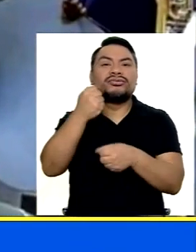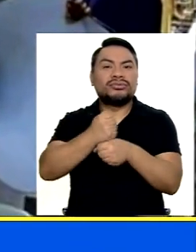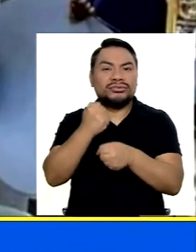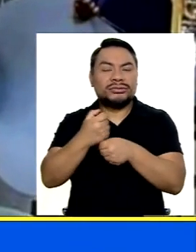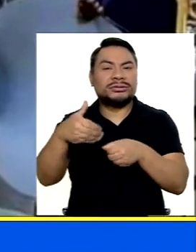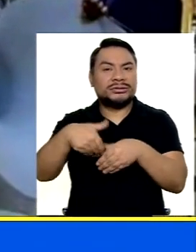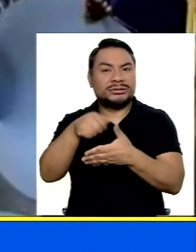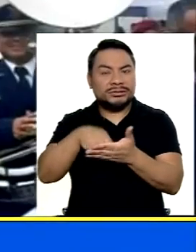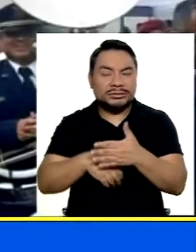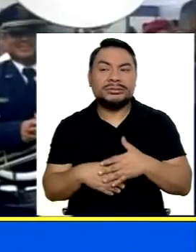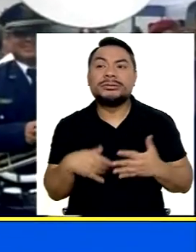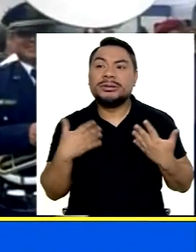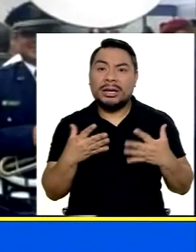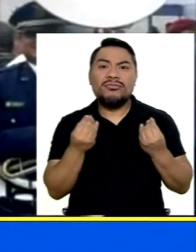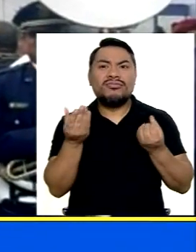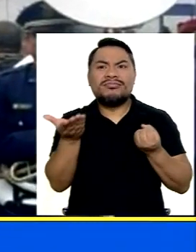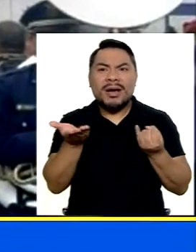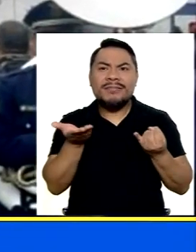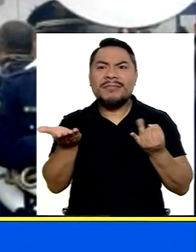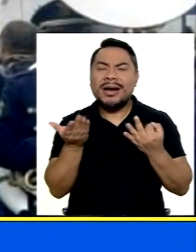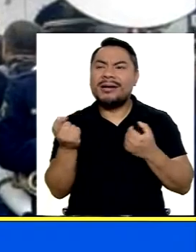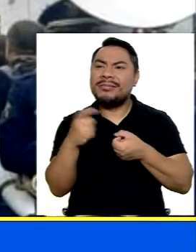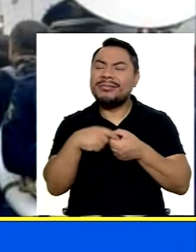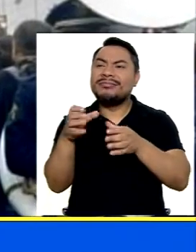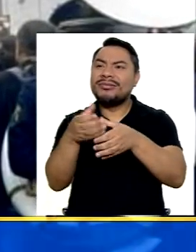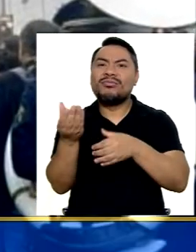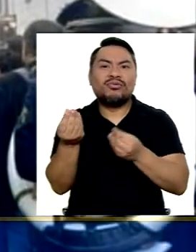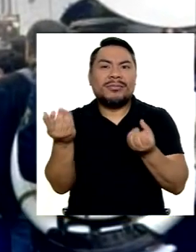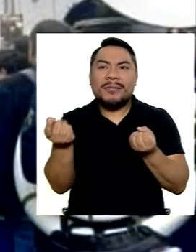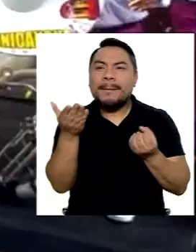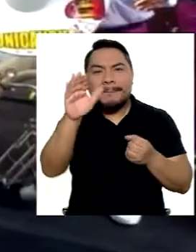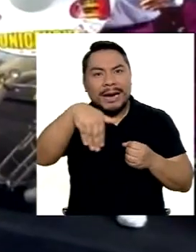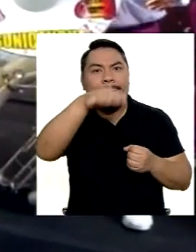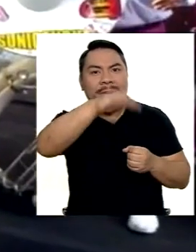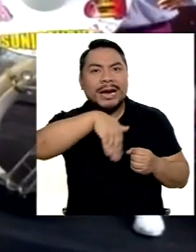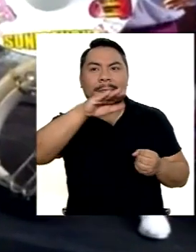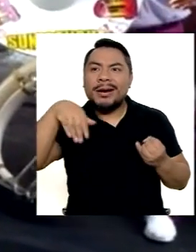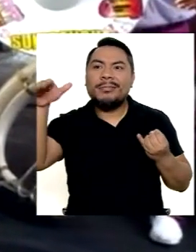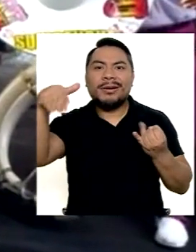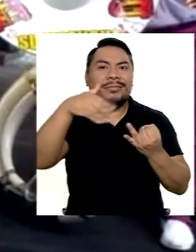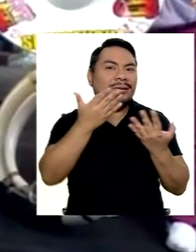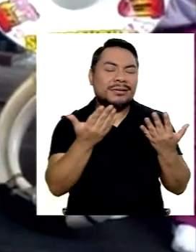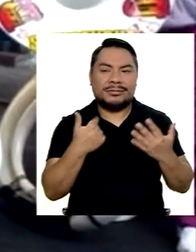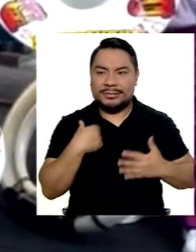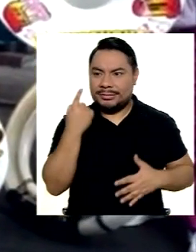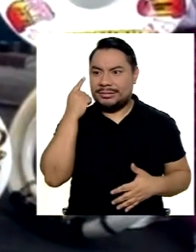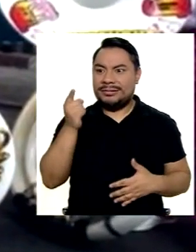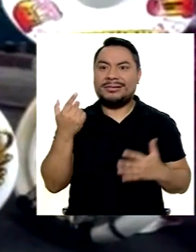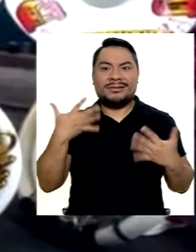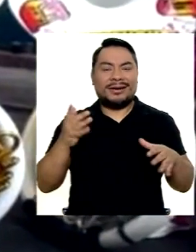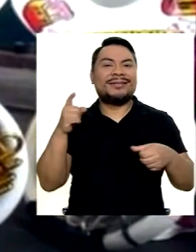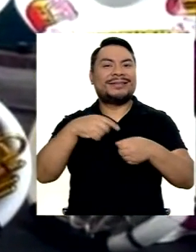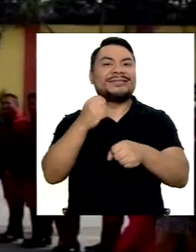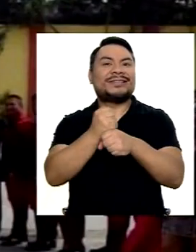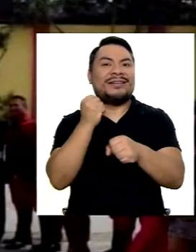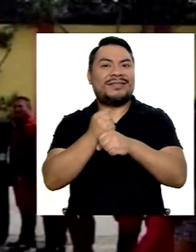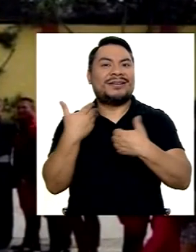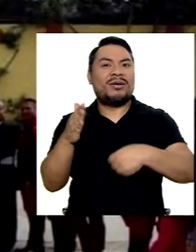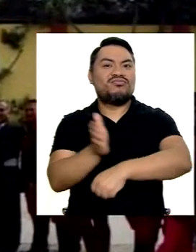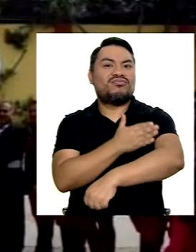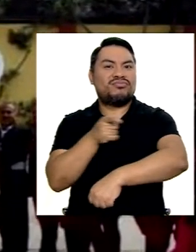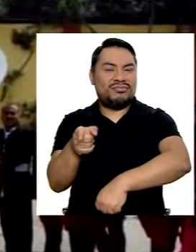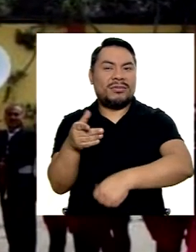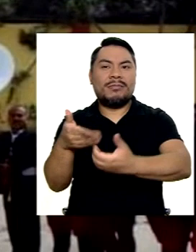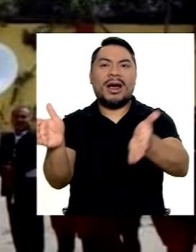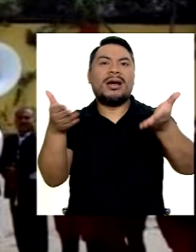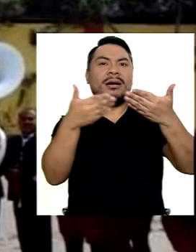Y de pronto Se iban dando Tantas invitaciones De una u otra banda Y ya Cuando me di cuenta Estaba trabajando En la música